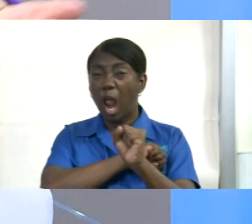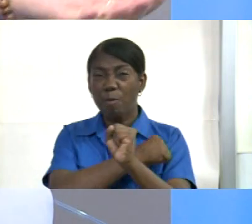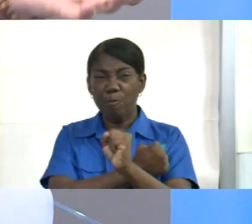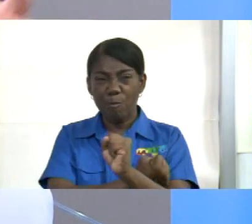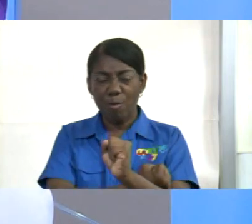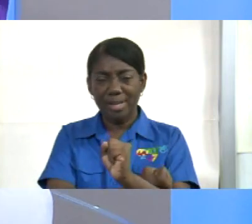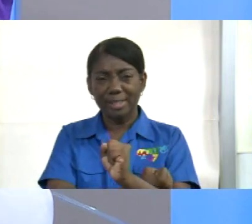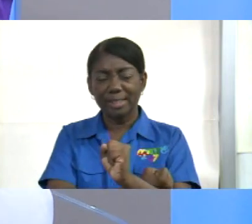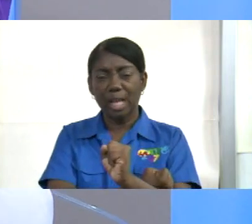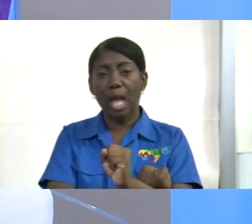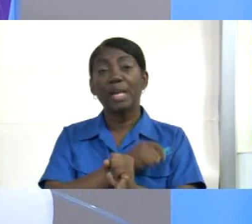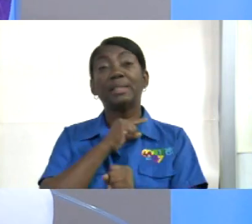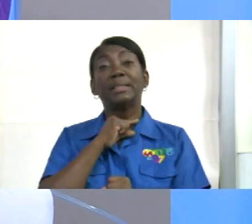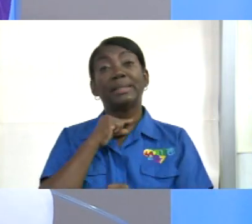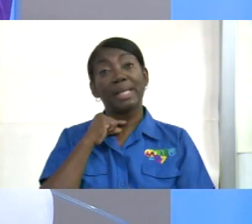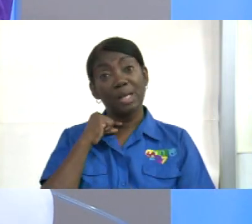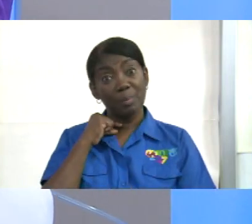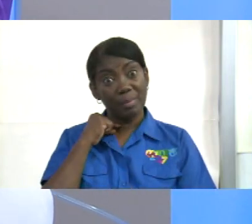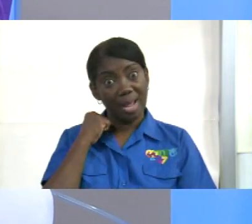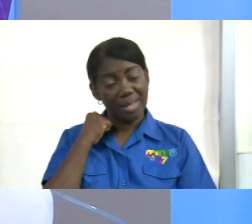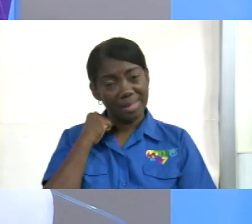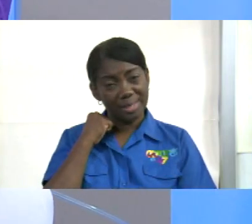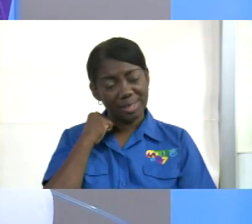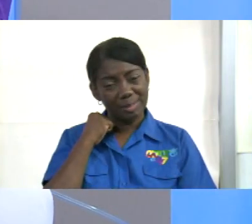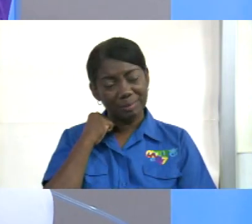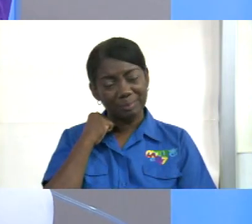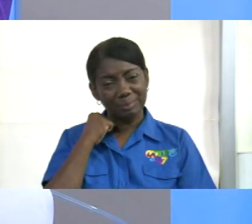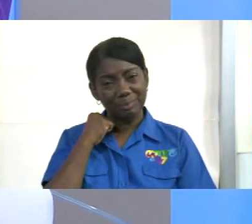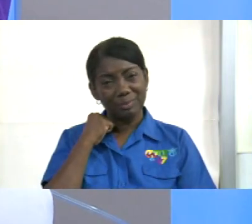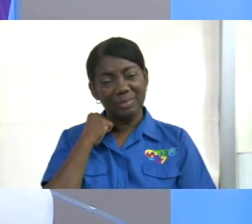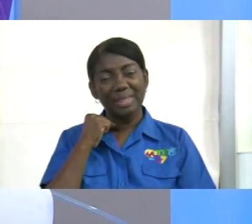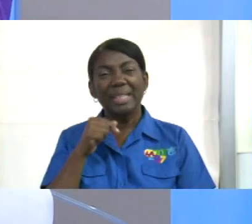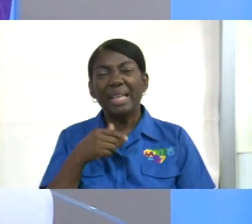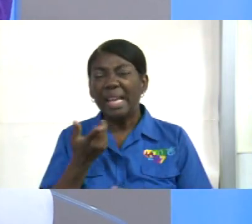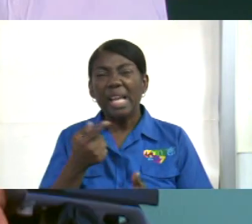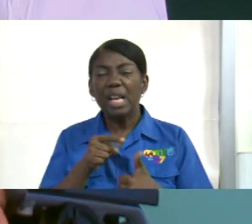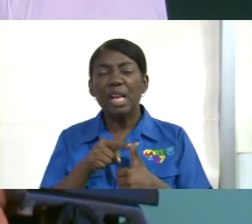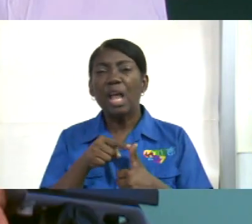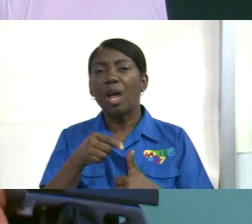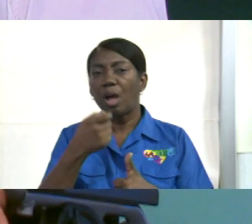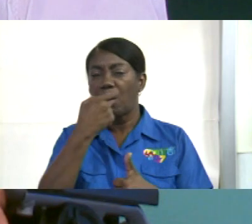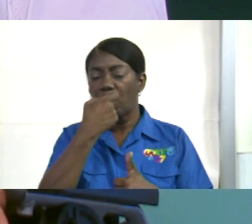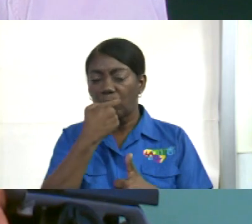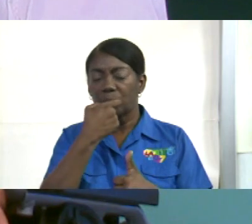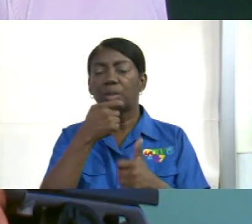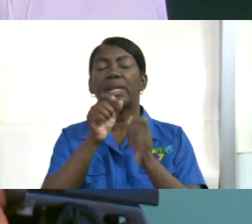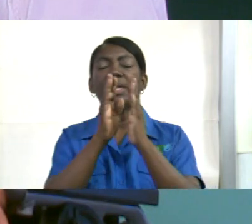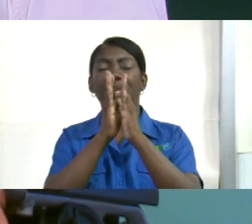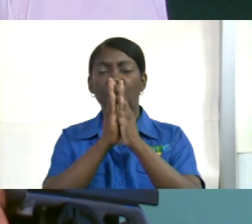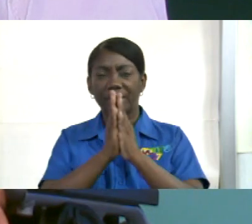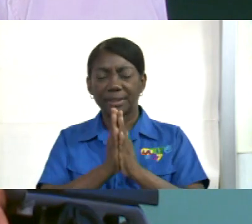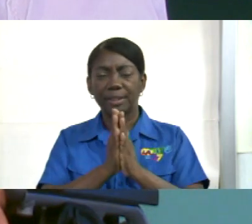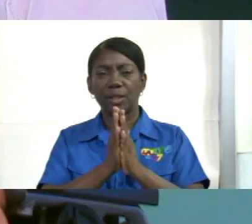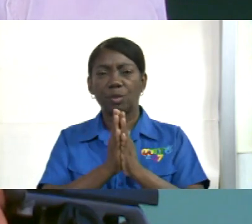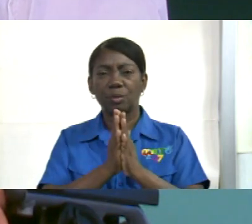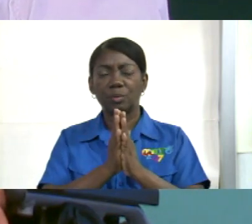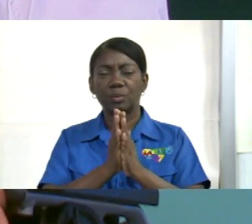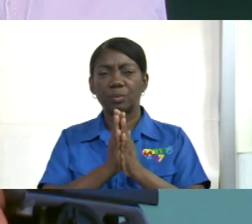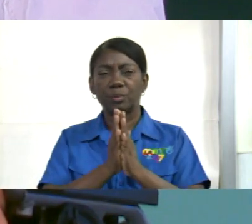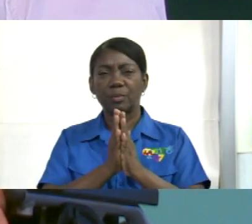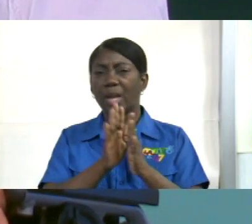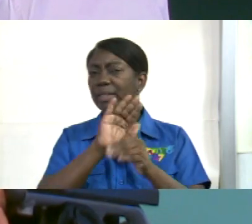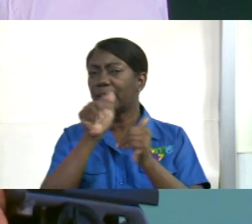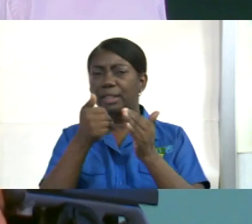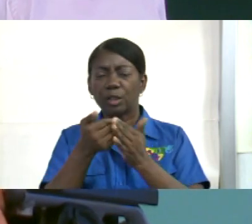de un señor es la Eucaristía y la oración, como la debe ser de